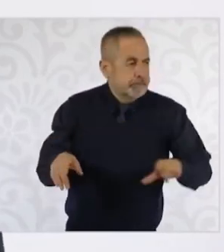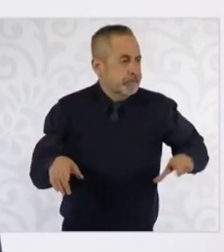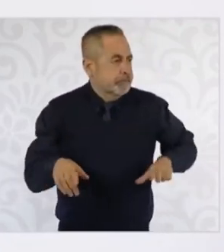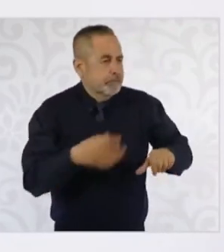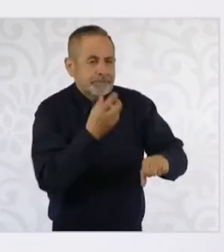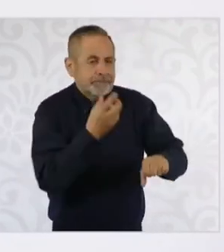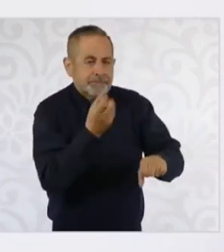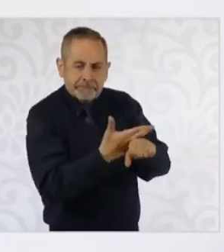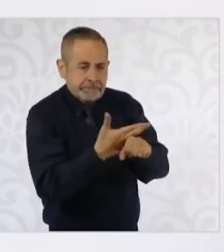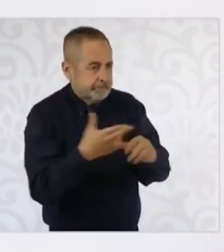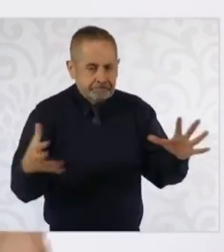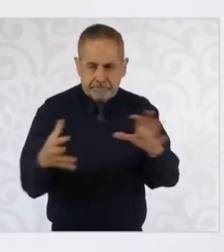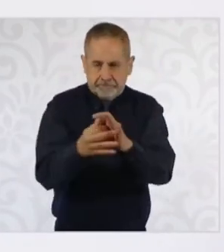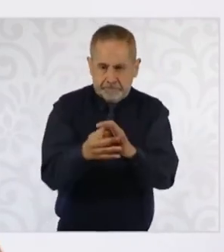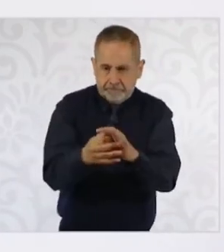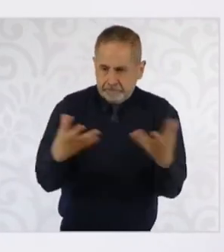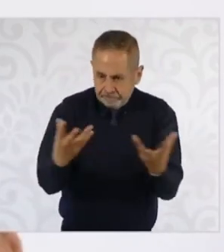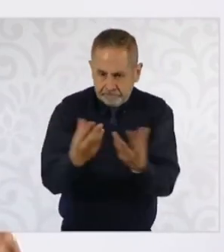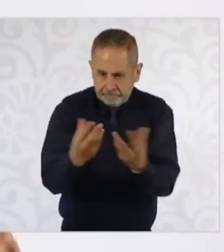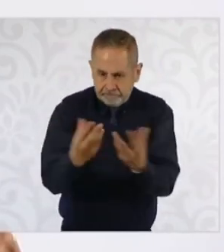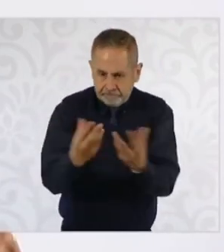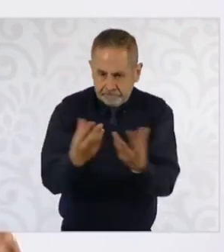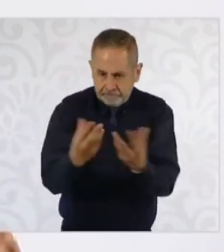parte de esto que llamamos el Plan México.